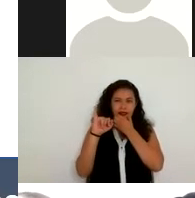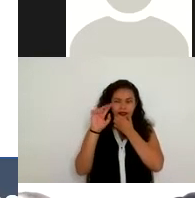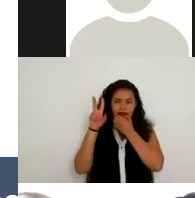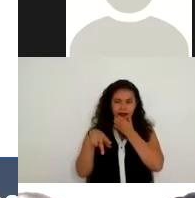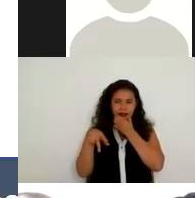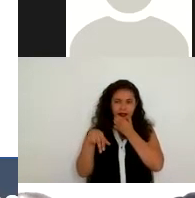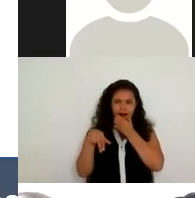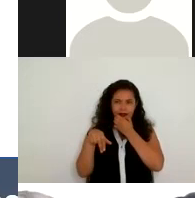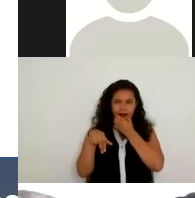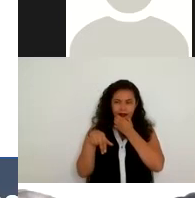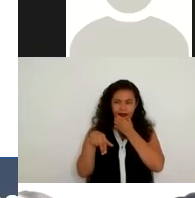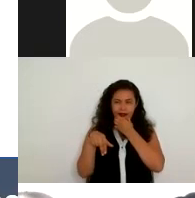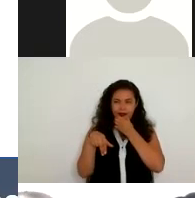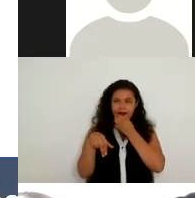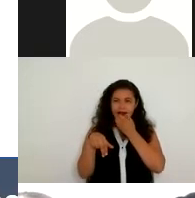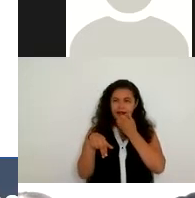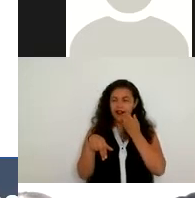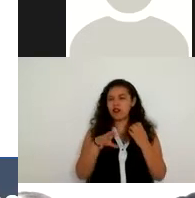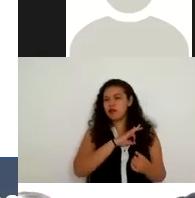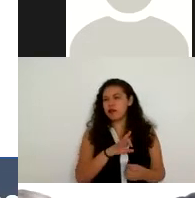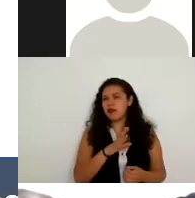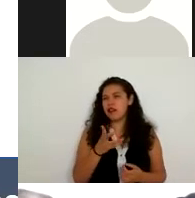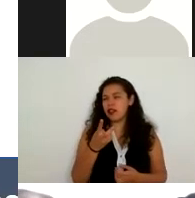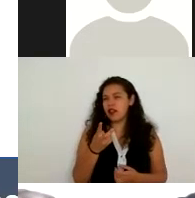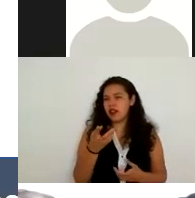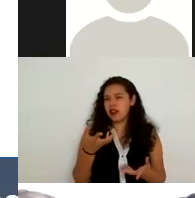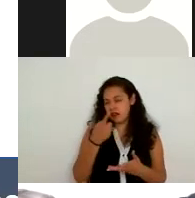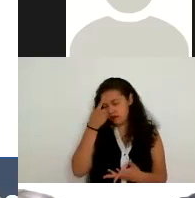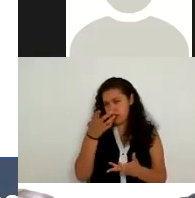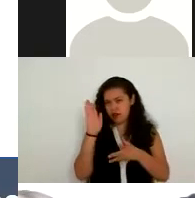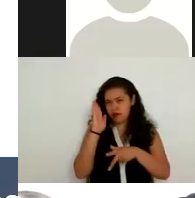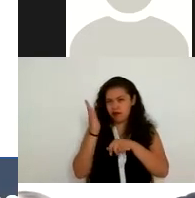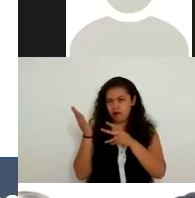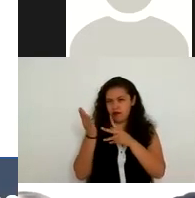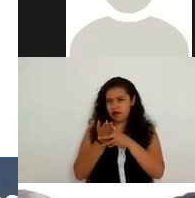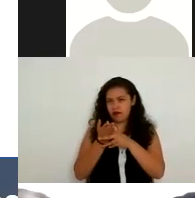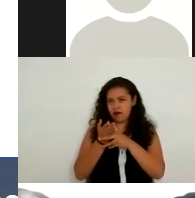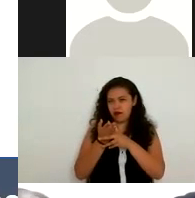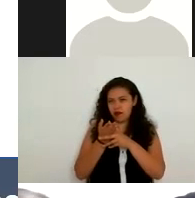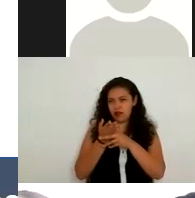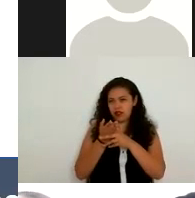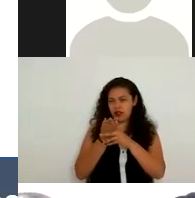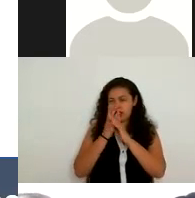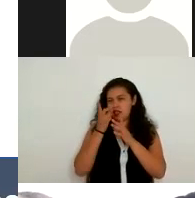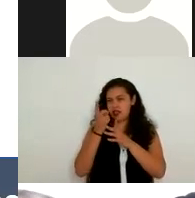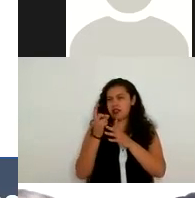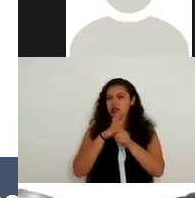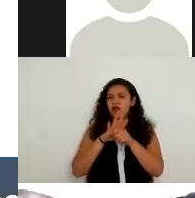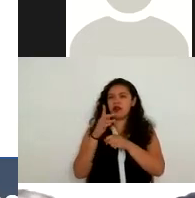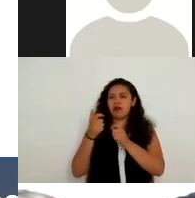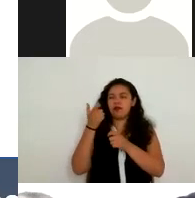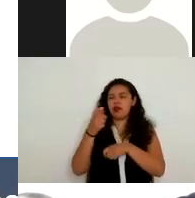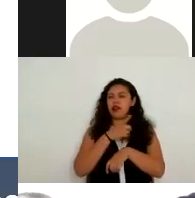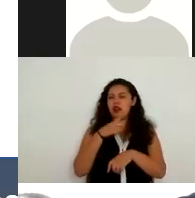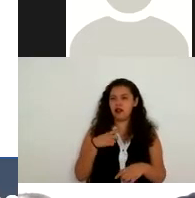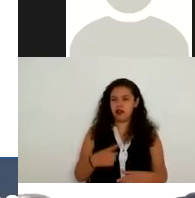pueden ser motivos suficientes para una fracción que ahí se menciona cuál es el monto que podría podría ser y